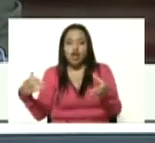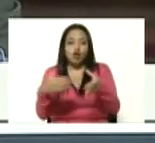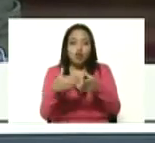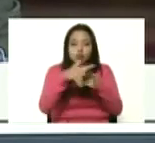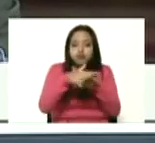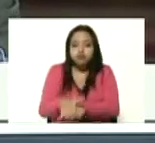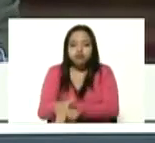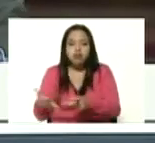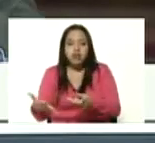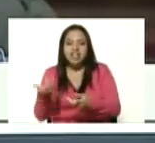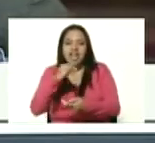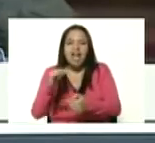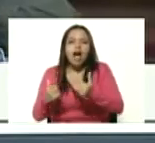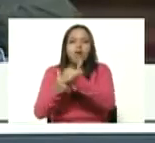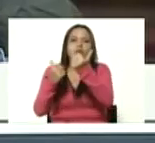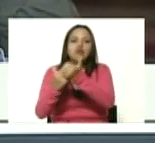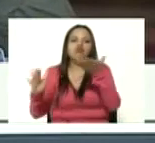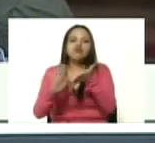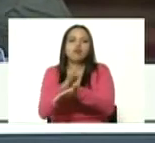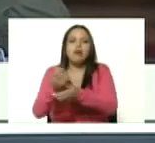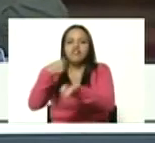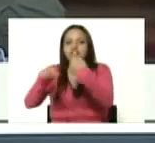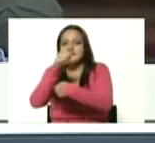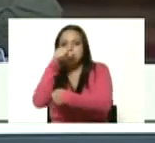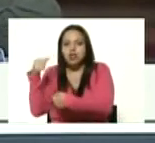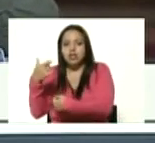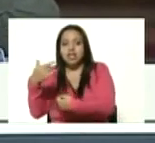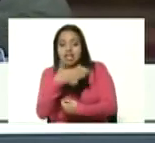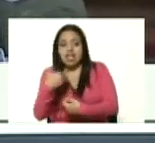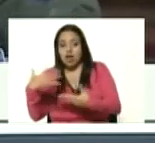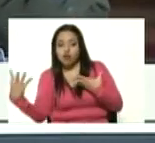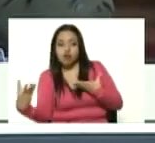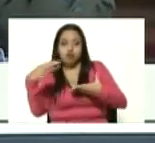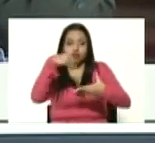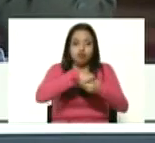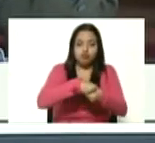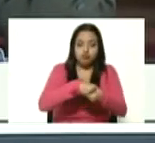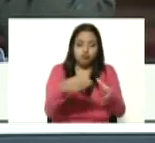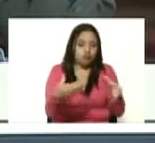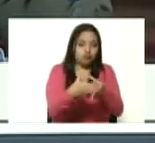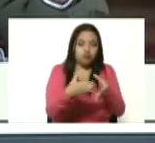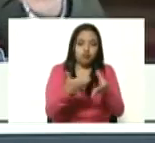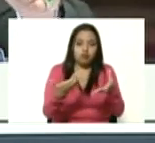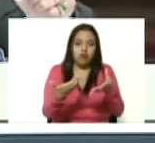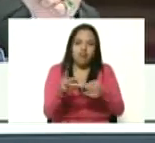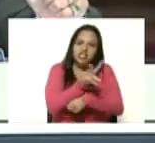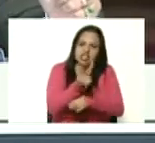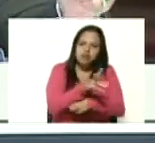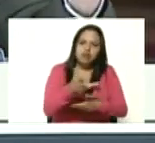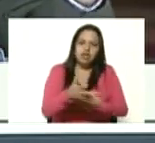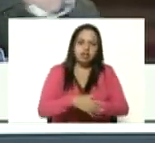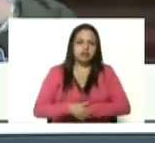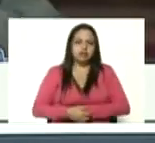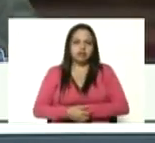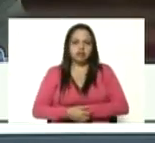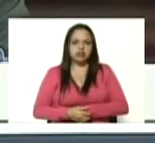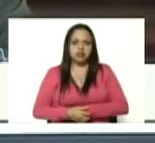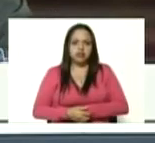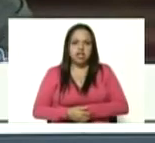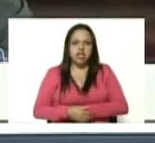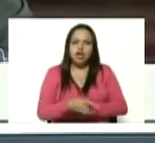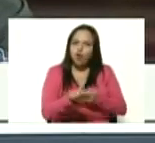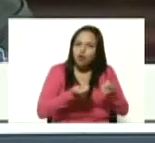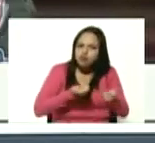narcotraficante de Colombia para meternos un grupo disfrazado de guerrilleros en nuestro territorio controlar